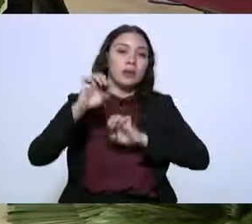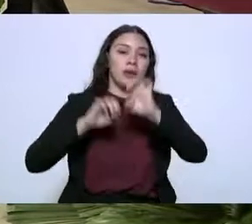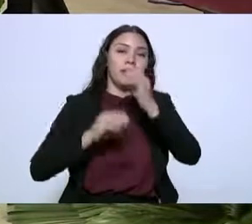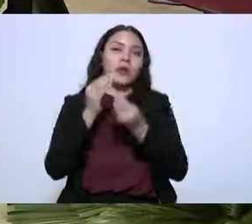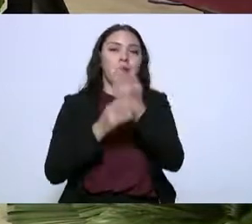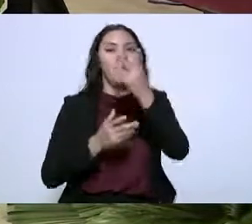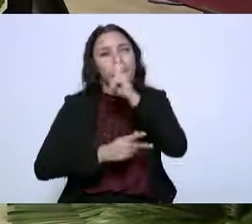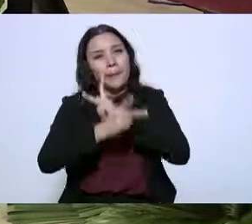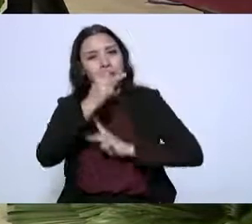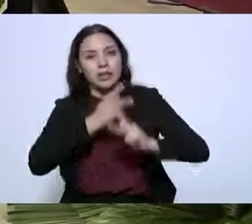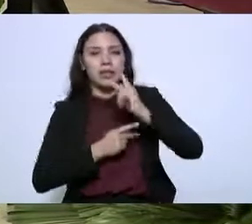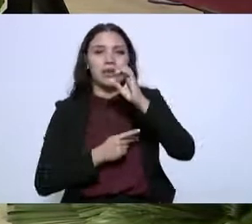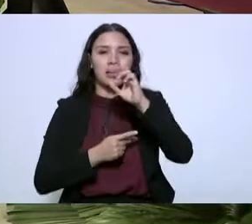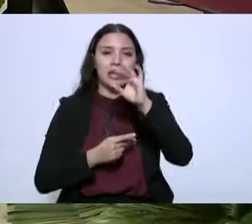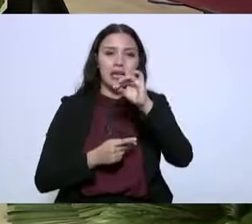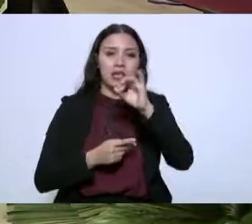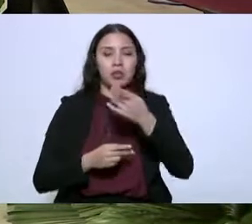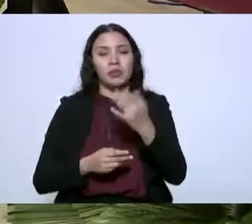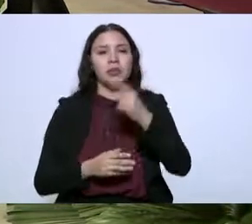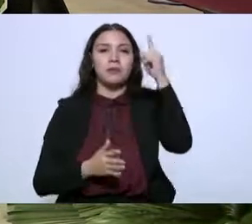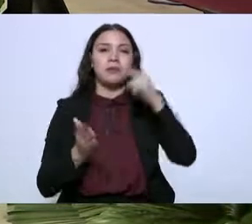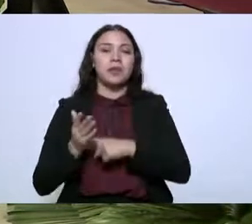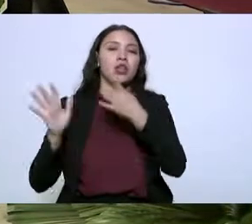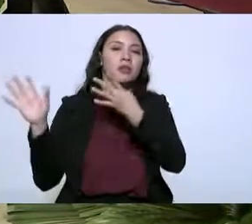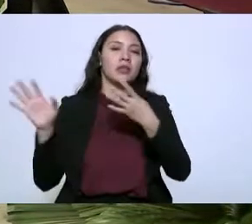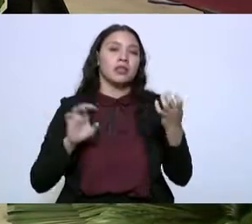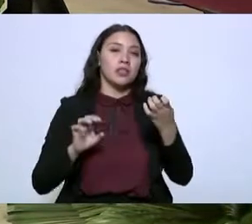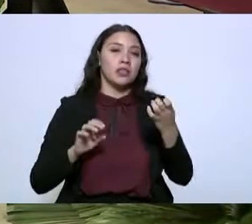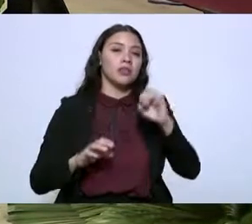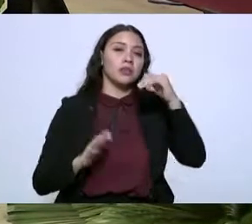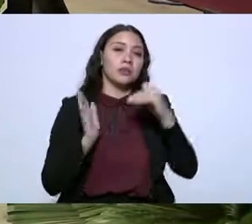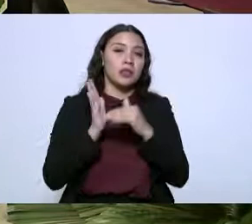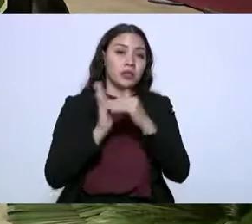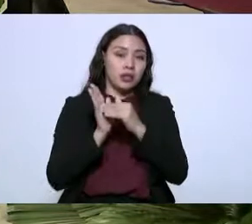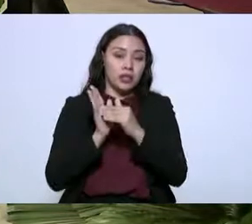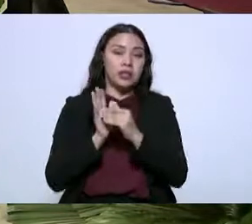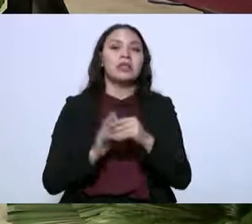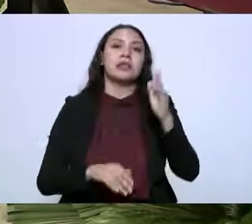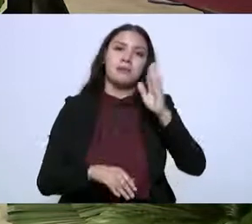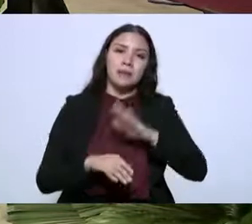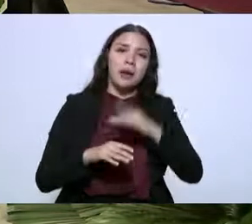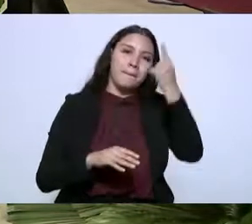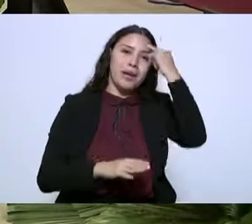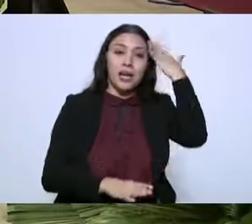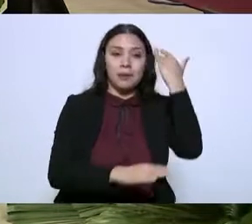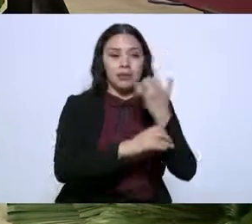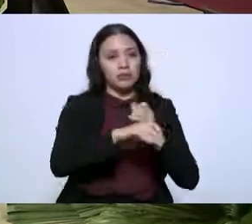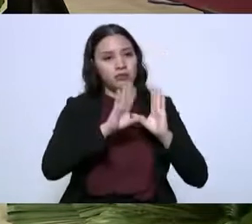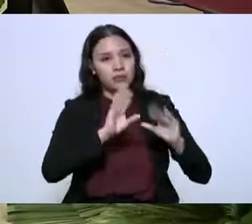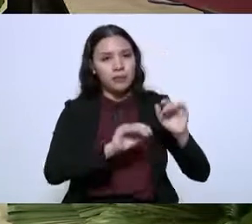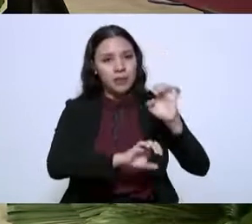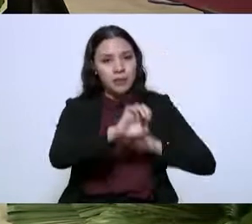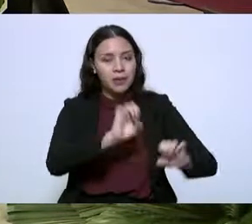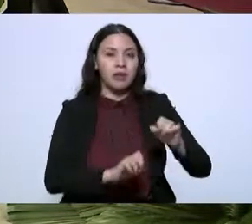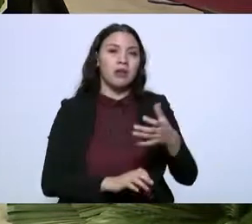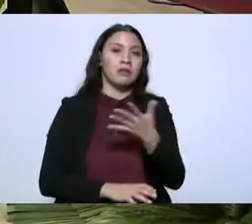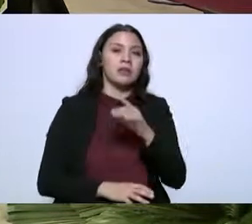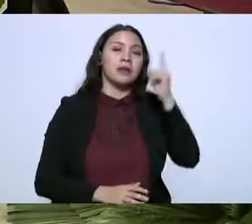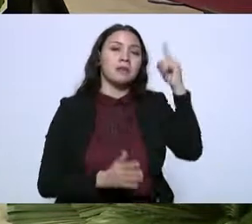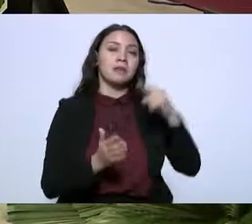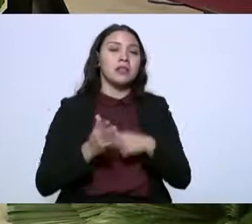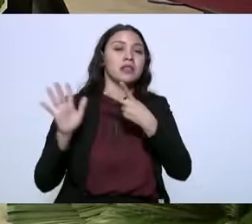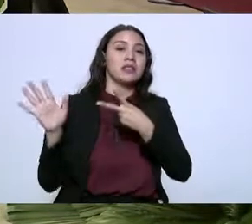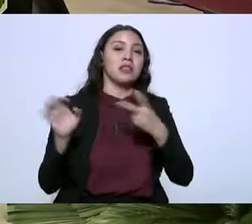créditos por un monto de mil 900 millones de pesos. Y en materia de capacitación, se ha capacitado a mil